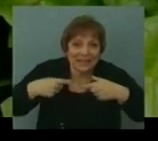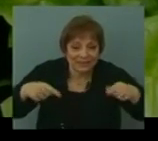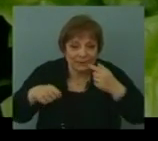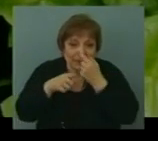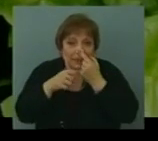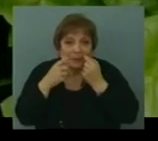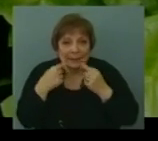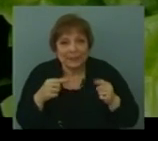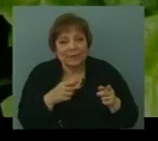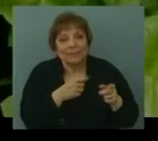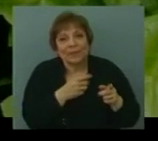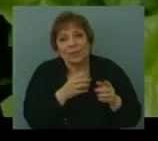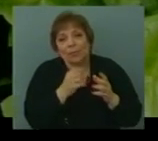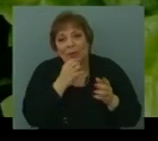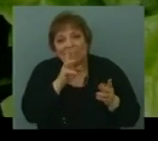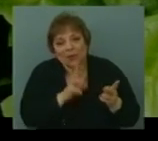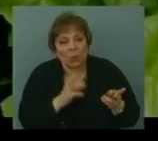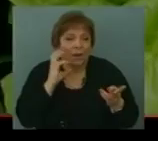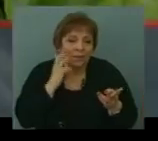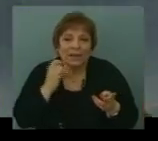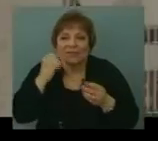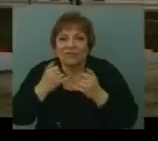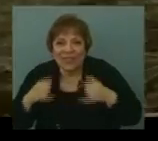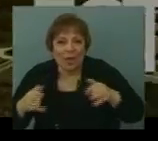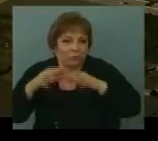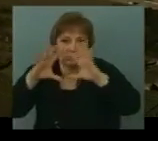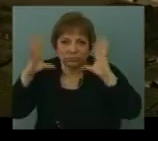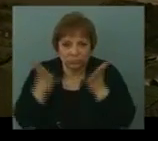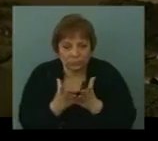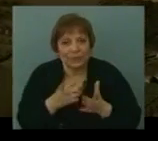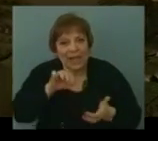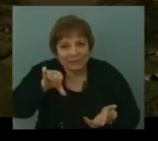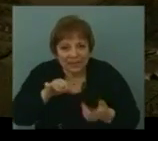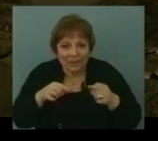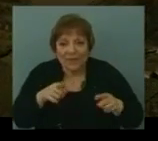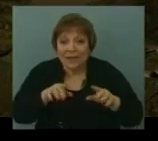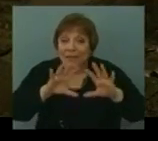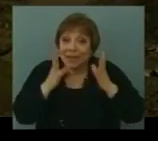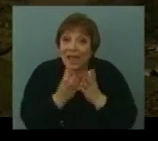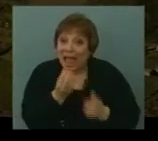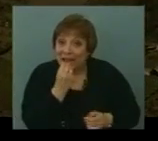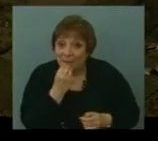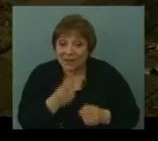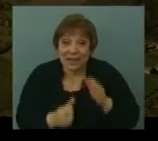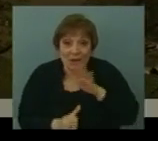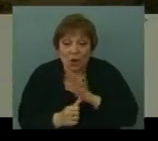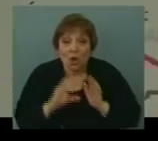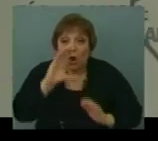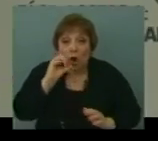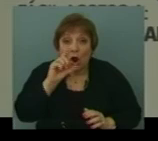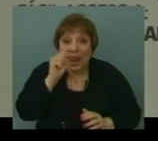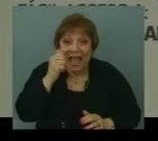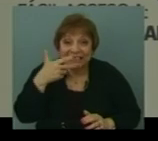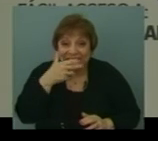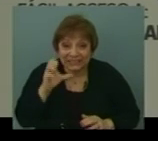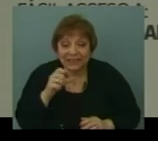gama de servicios complementarios para la producción y el comercio de los mismos. El titular de la unidad alimentaria de Montevideo, Carlos Colache, señaló que el